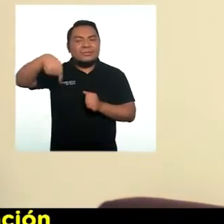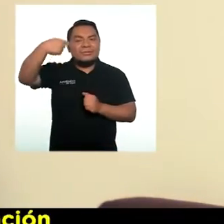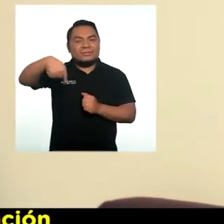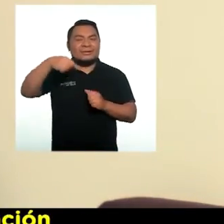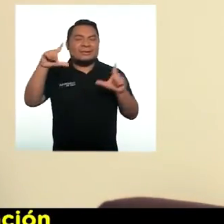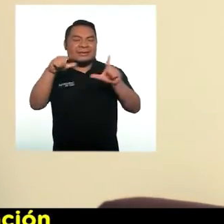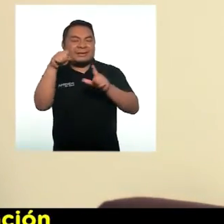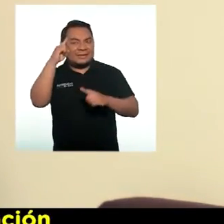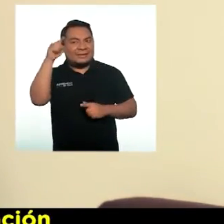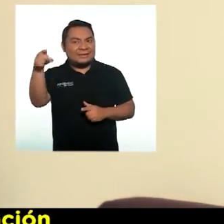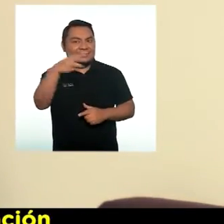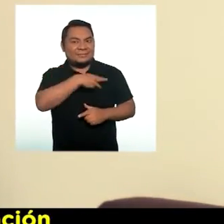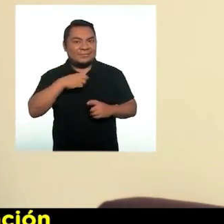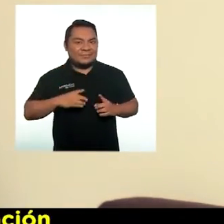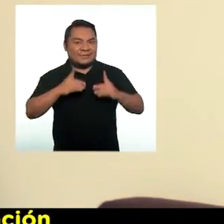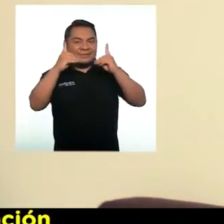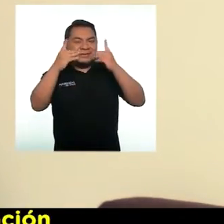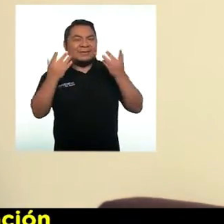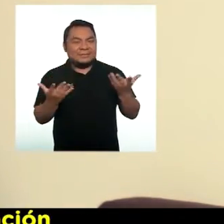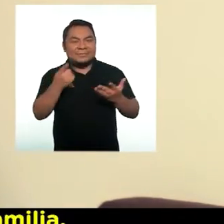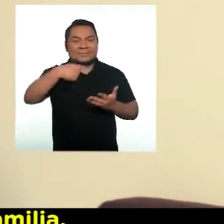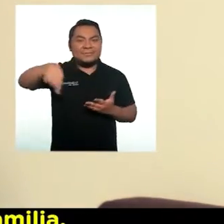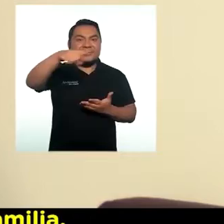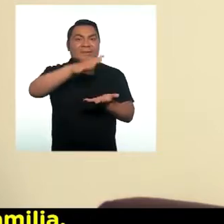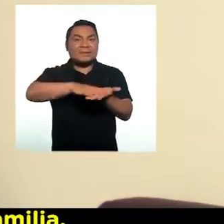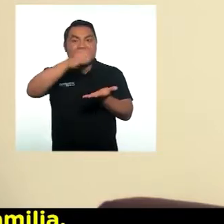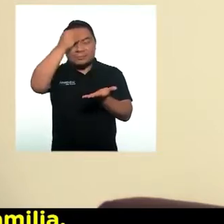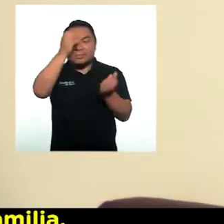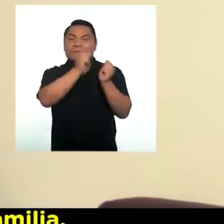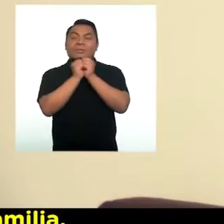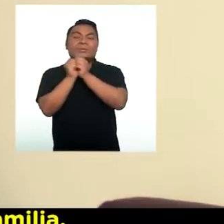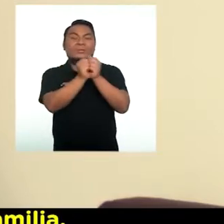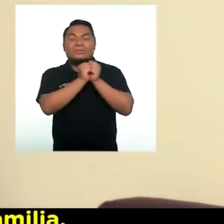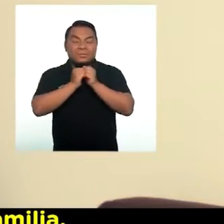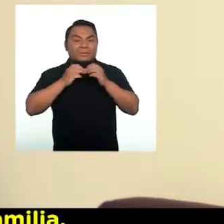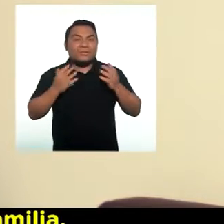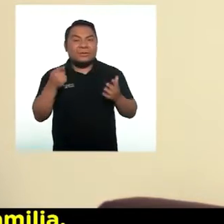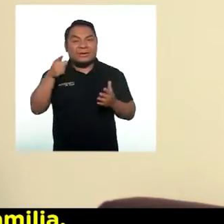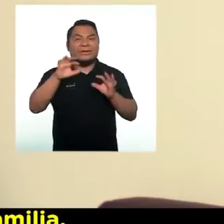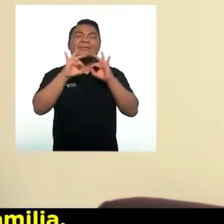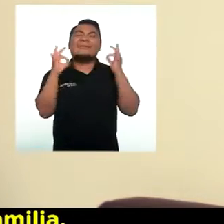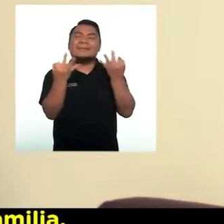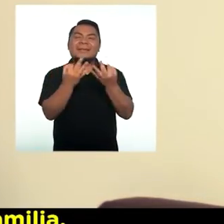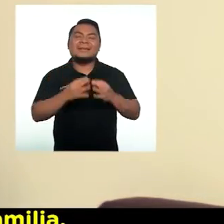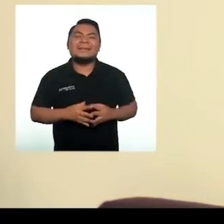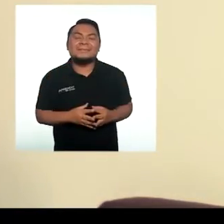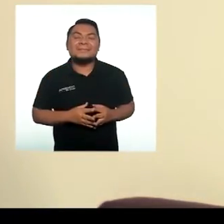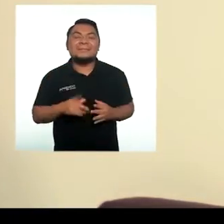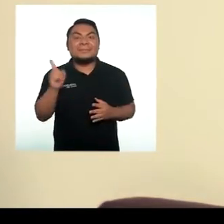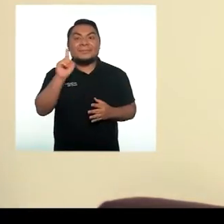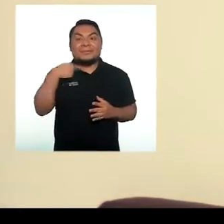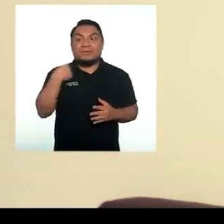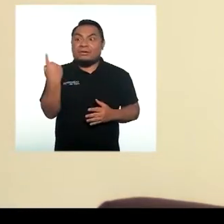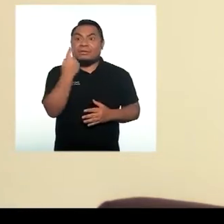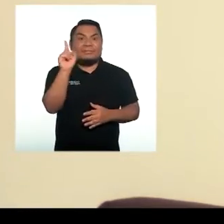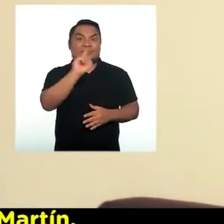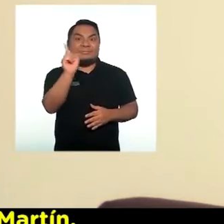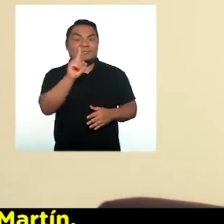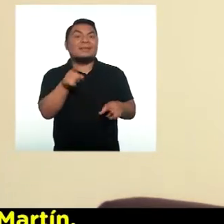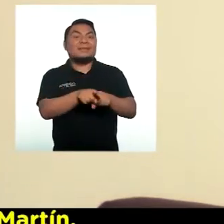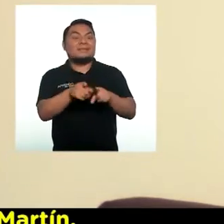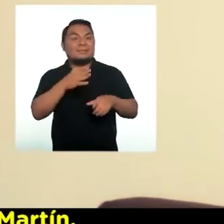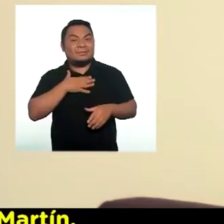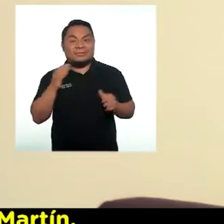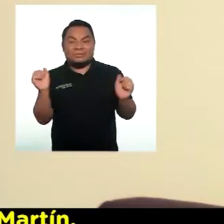programa de esta iniciativa del Ministerio de Educación para que aprendamos juntas y juntos en familia. Pero no estoy sola,